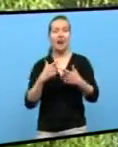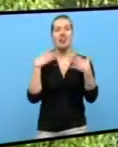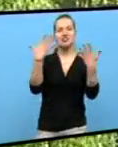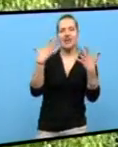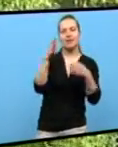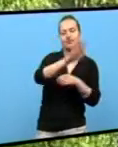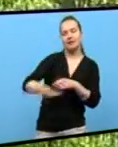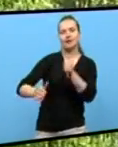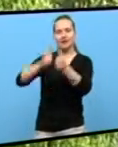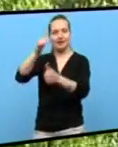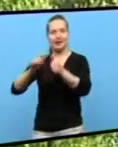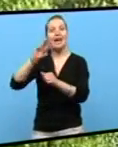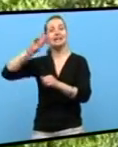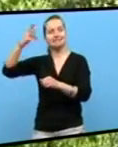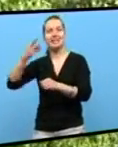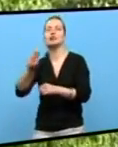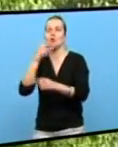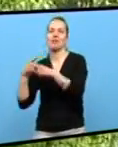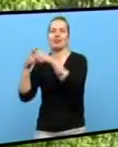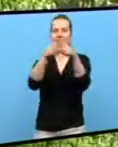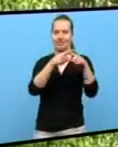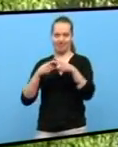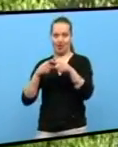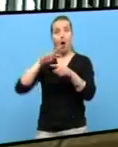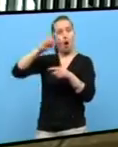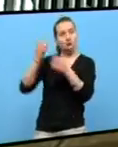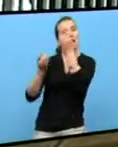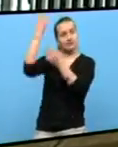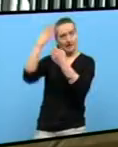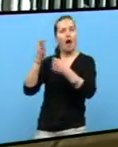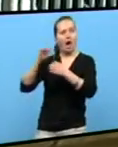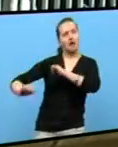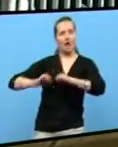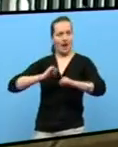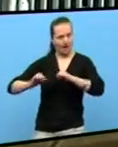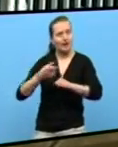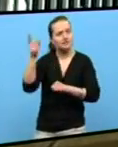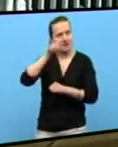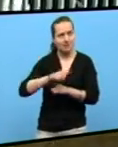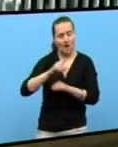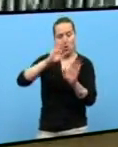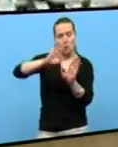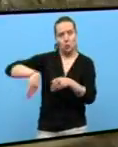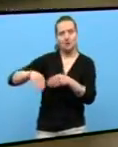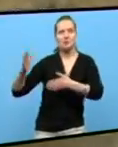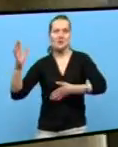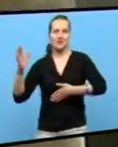dets será o concurso infantil e as tres e media a comida de irmandade O encontro inclua outras actividades como a carreira popular e rematará coa verbena e a